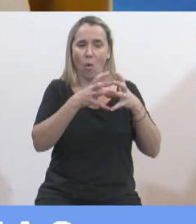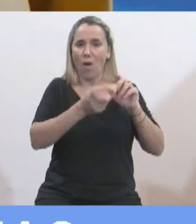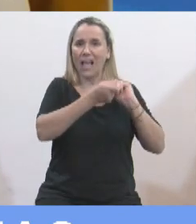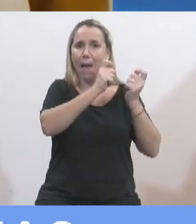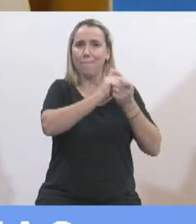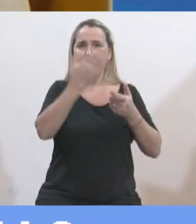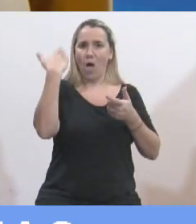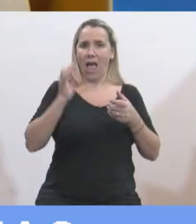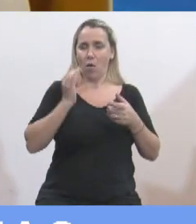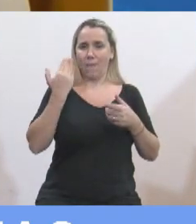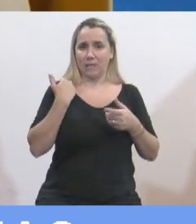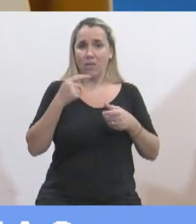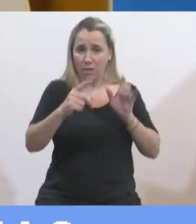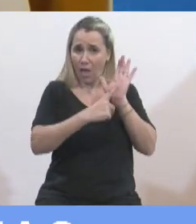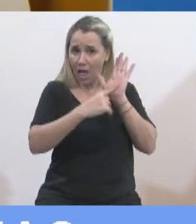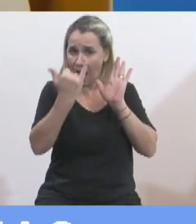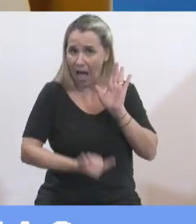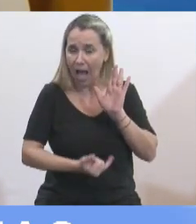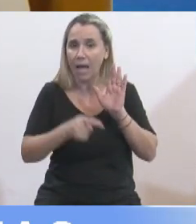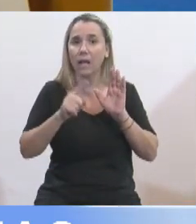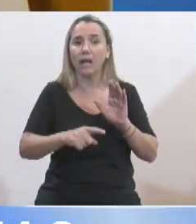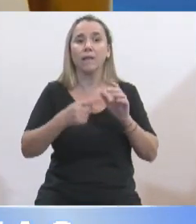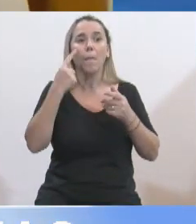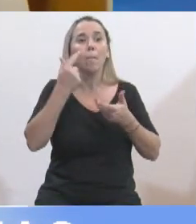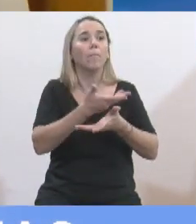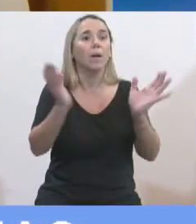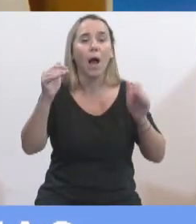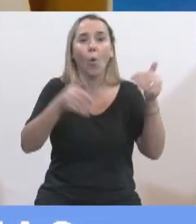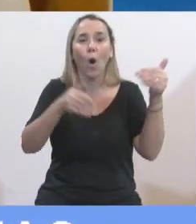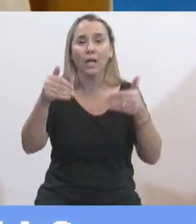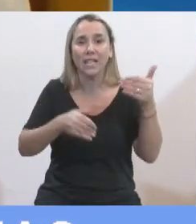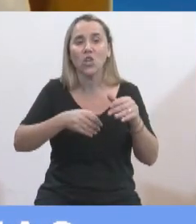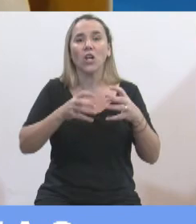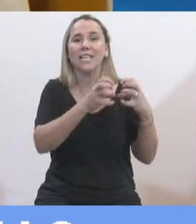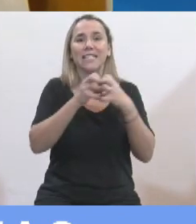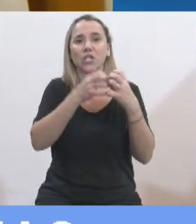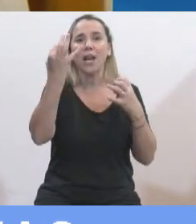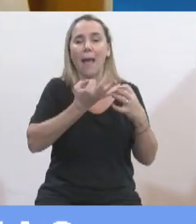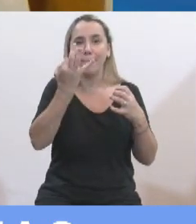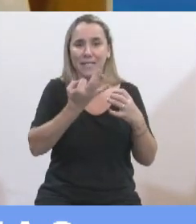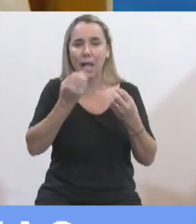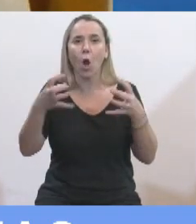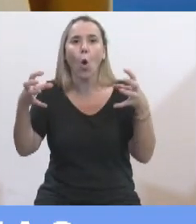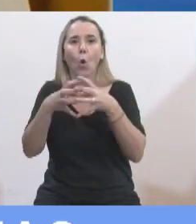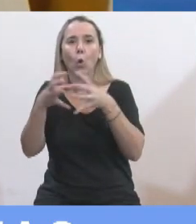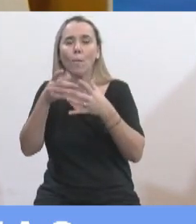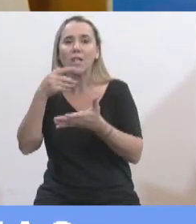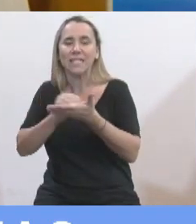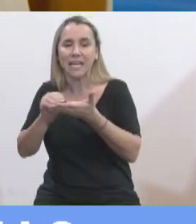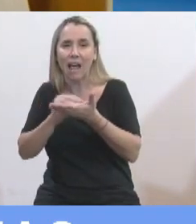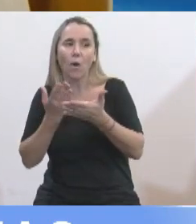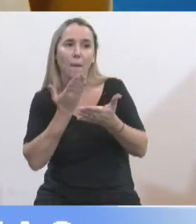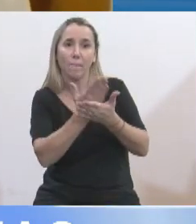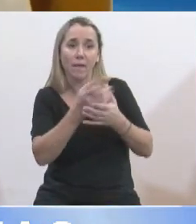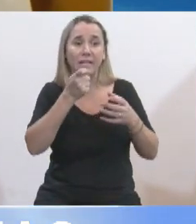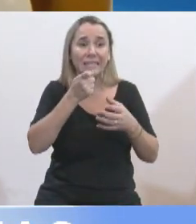reglamentado también. Se pone a consideración del cuerpo la sesión especial pedido por un número de senadores y si el cuerpo habilita